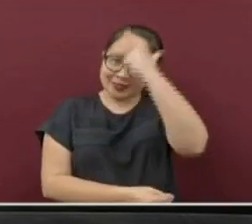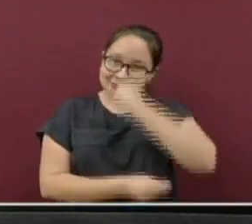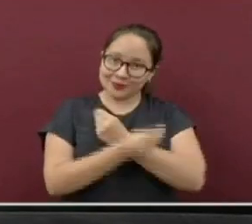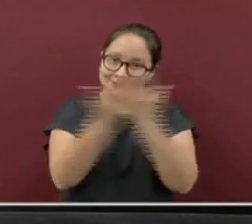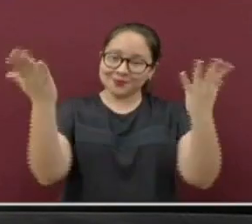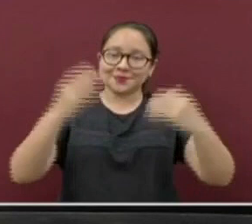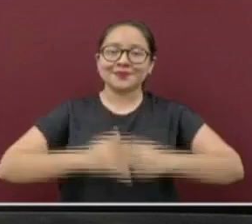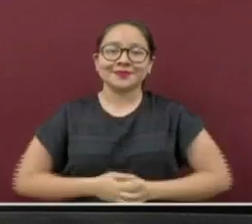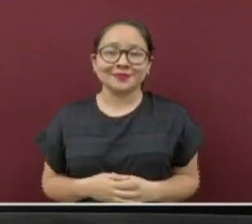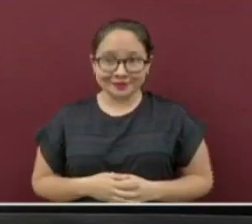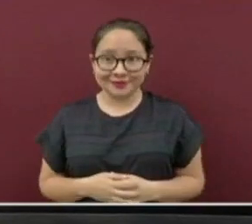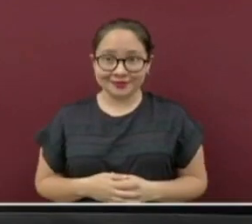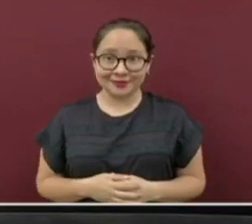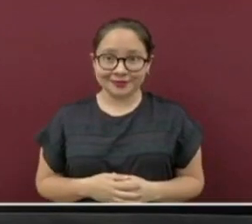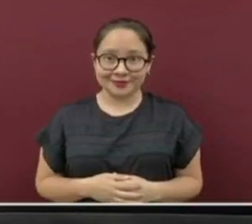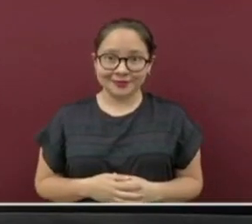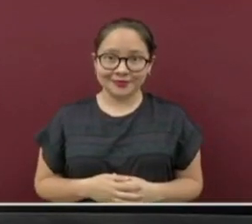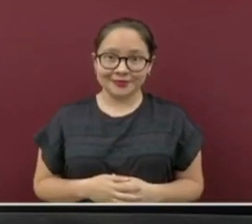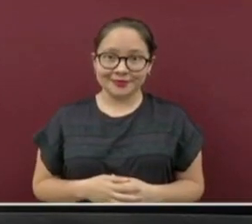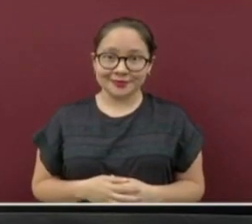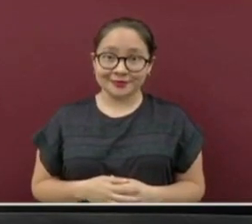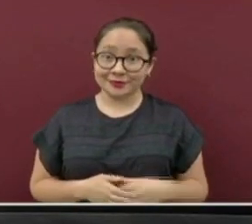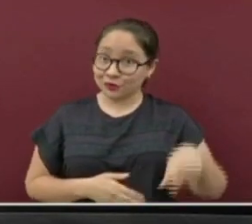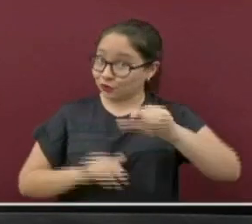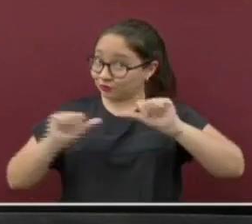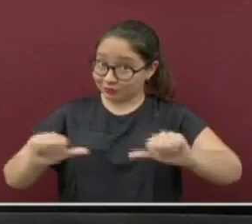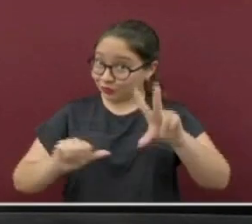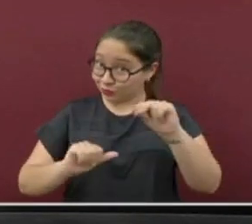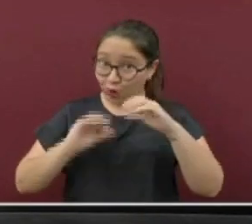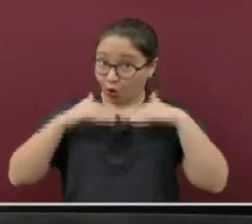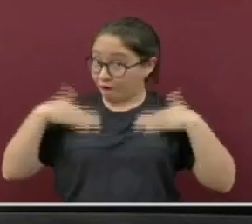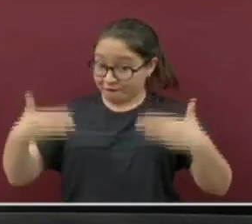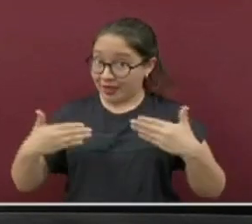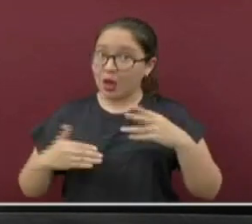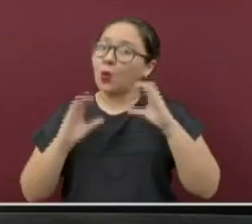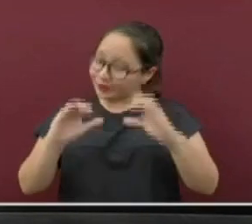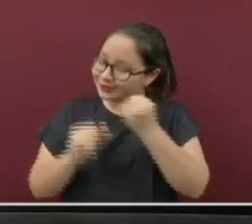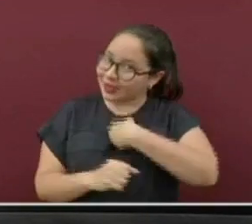muy buenas noches. Y no se confíen, cuiden su salud.